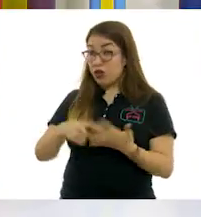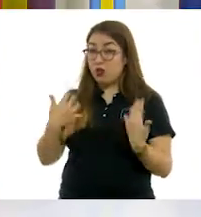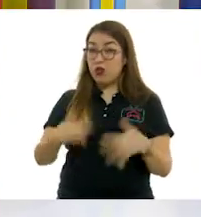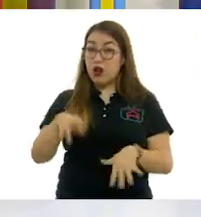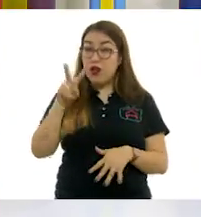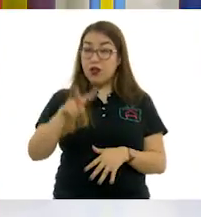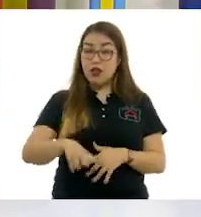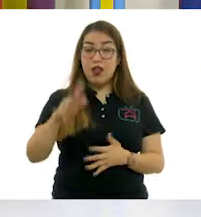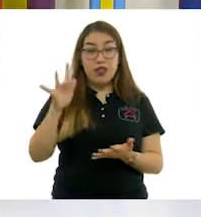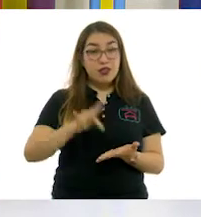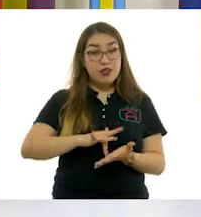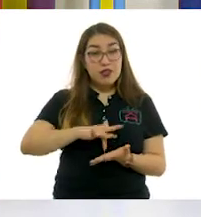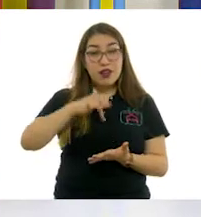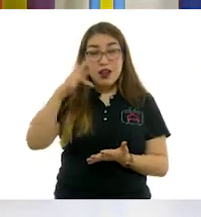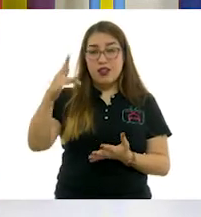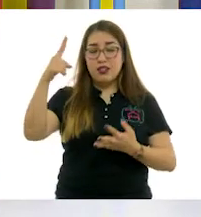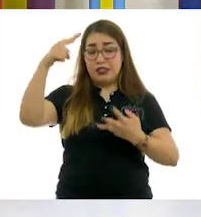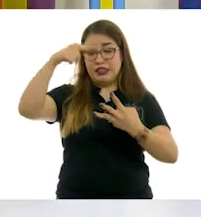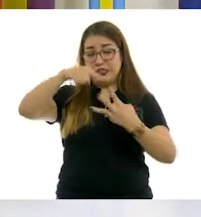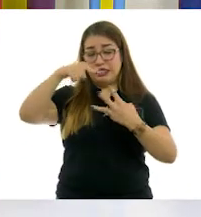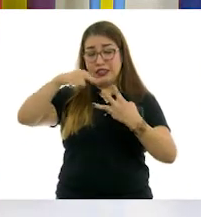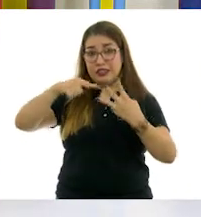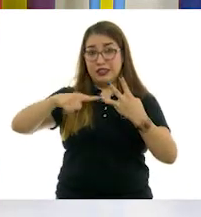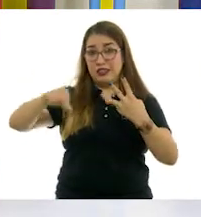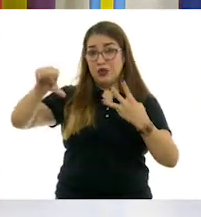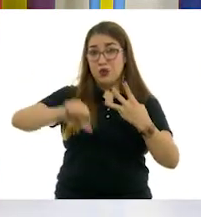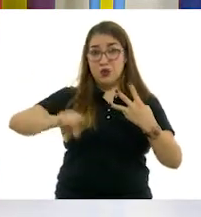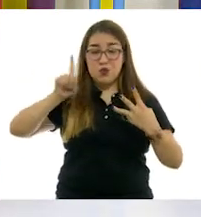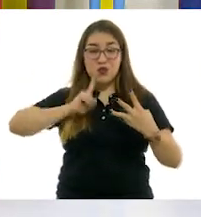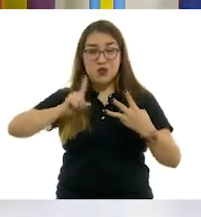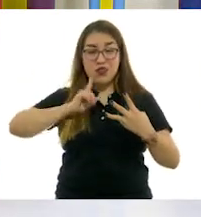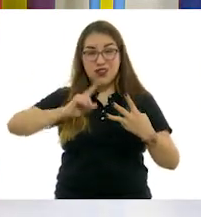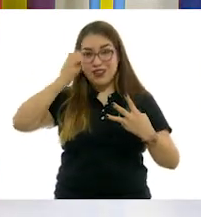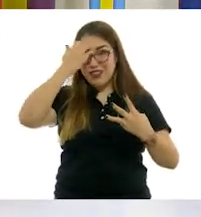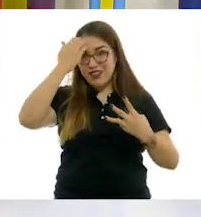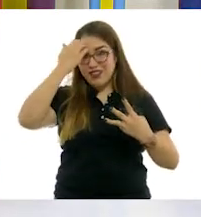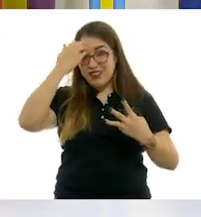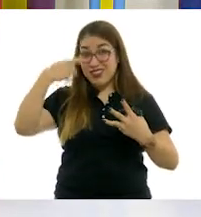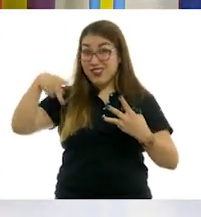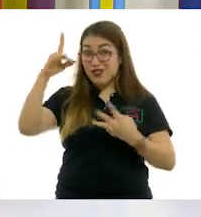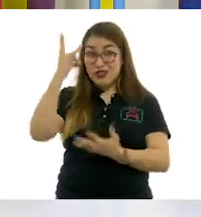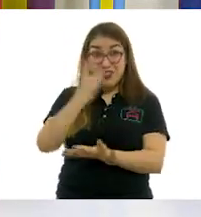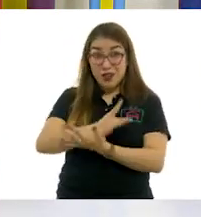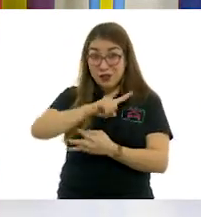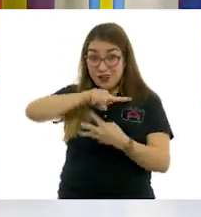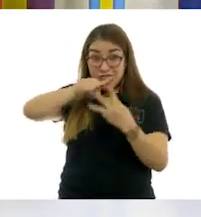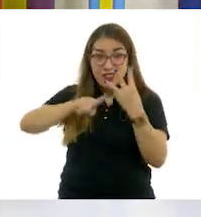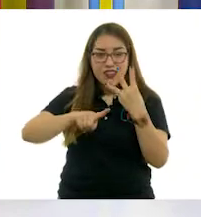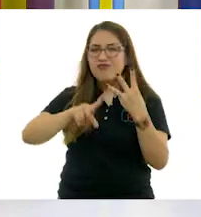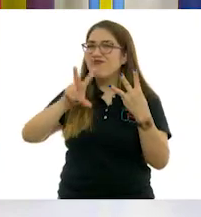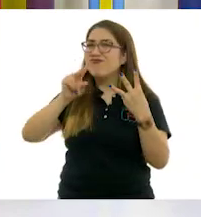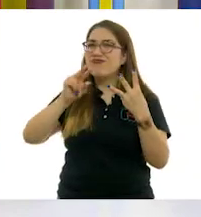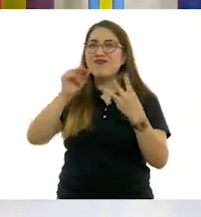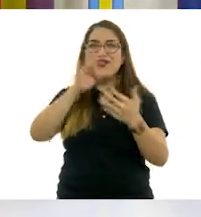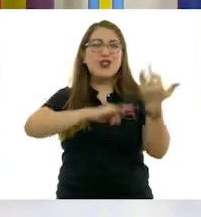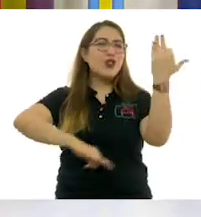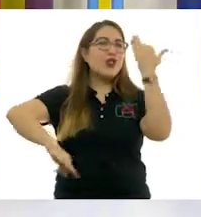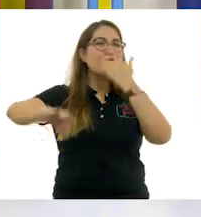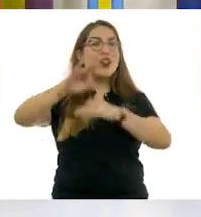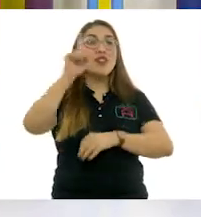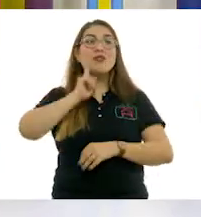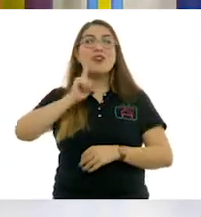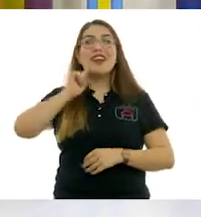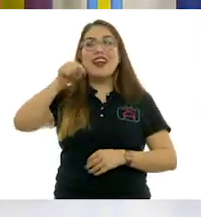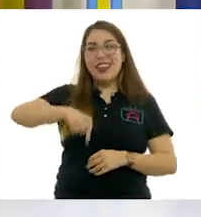a cada una de las pintoras que hemos visto, pero no solamente a ellas tres, a todas las pintoras de nuestro país,